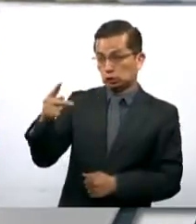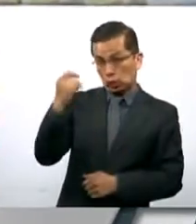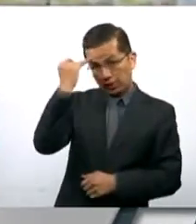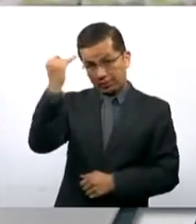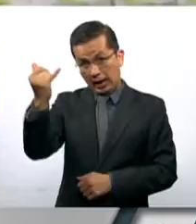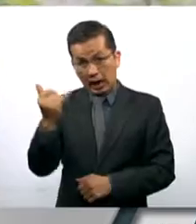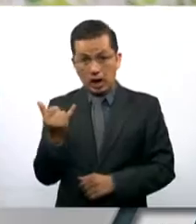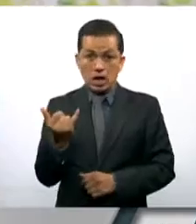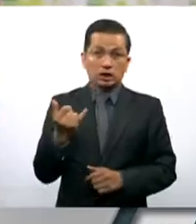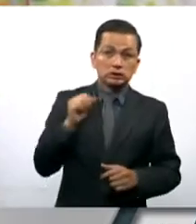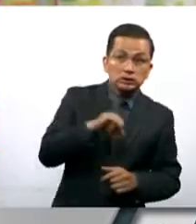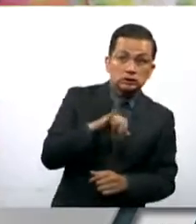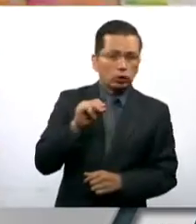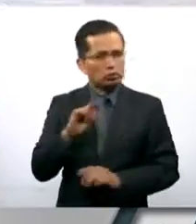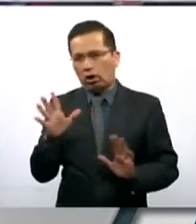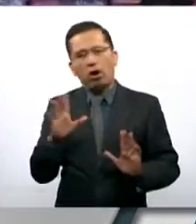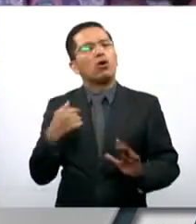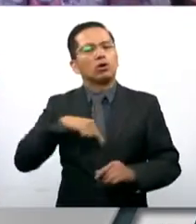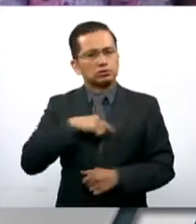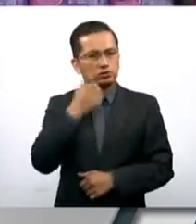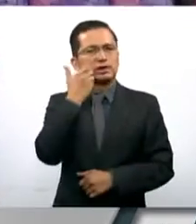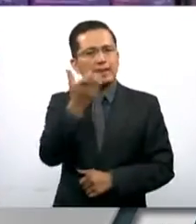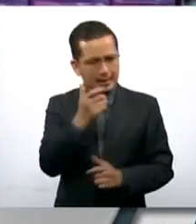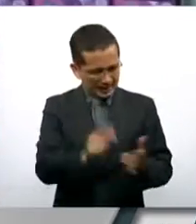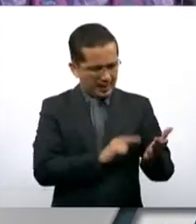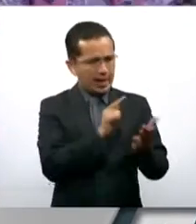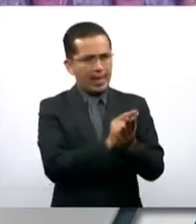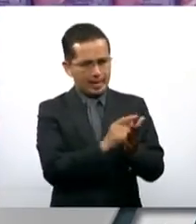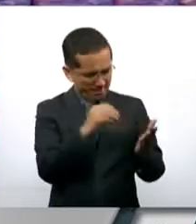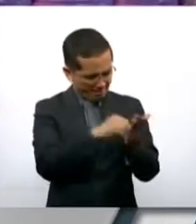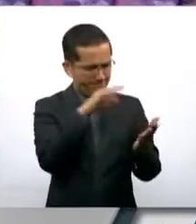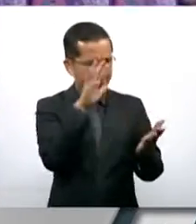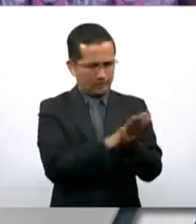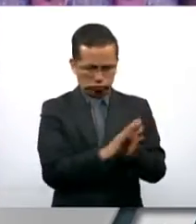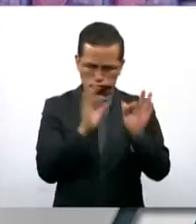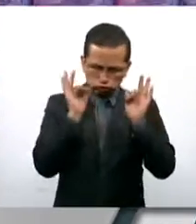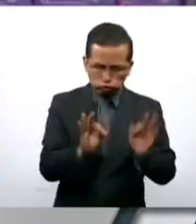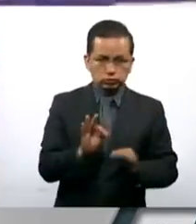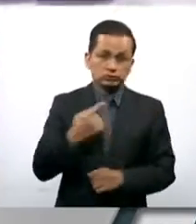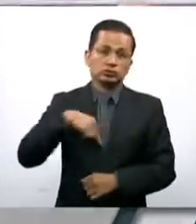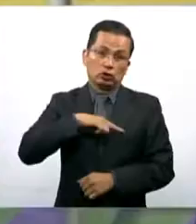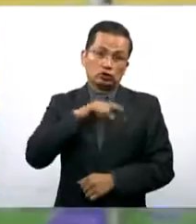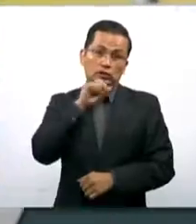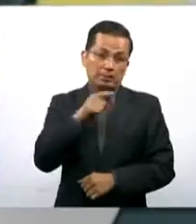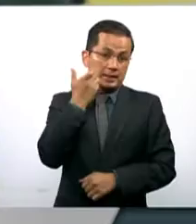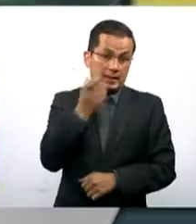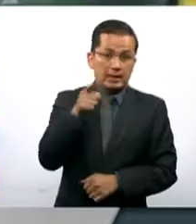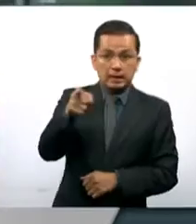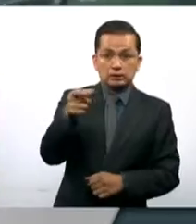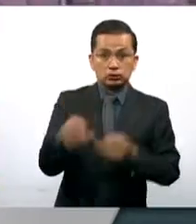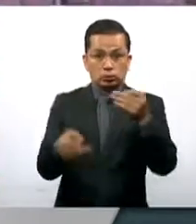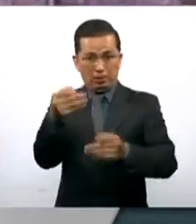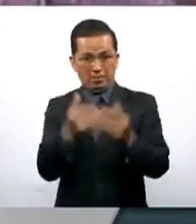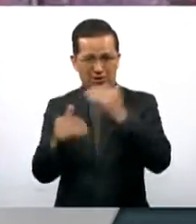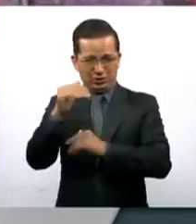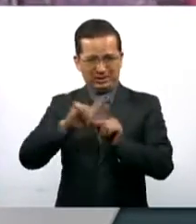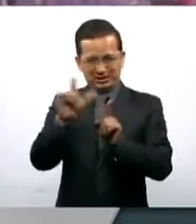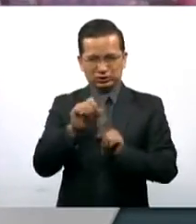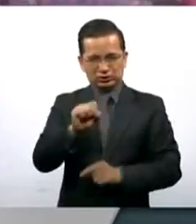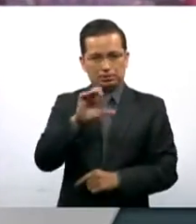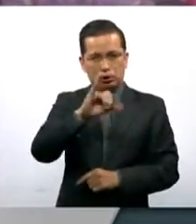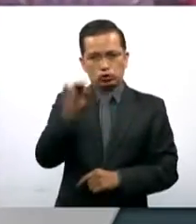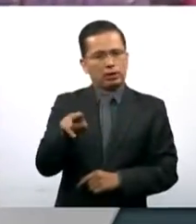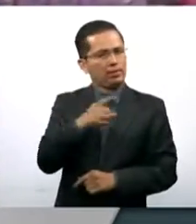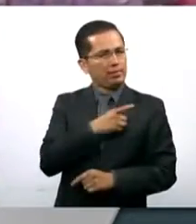definitivamente en la ley, que haya un antecedente por parte de la Corte, que la Corte se pronuncie en ese tenor. La Secretaría de